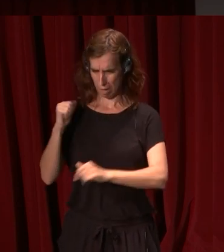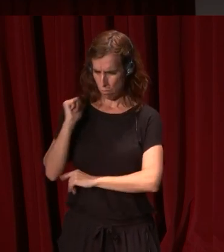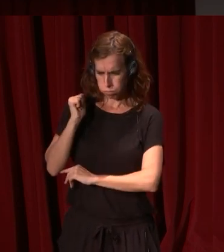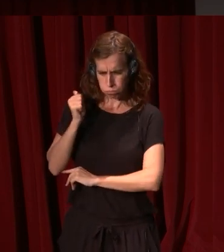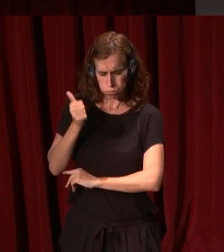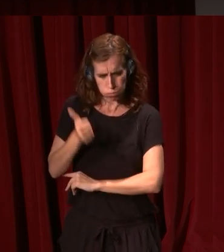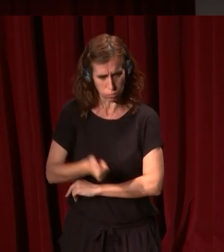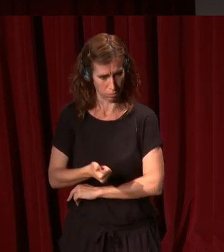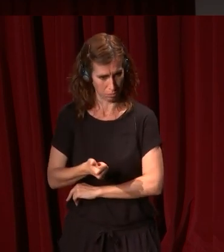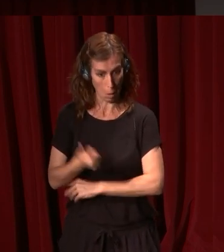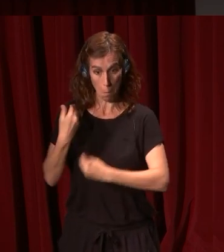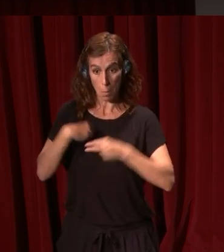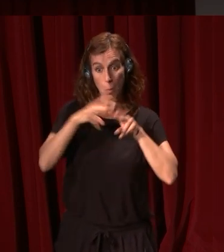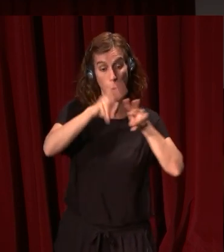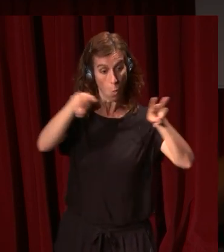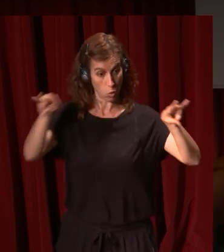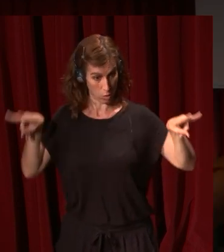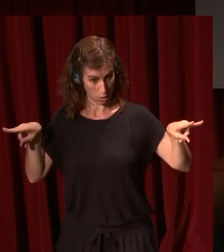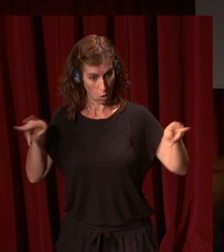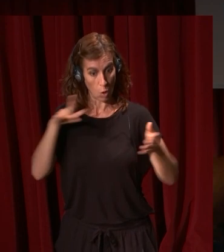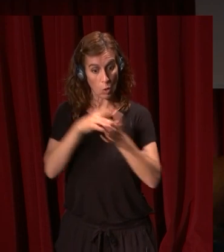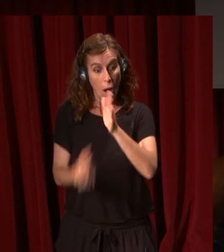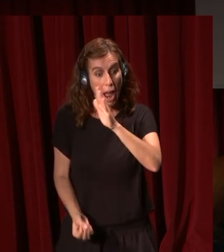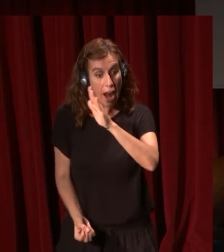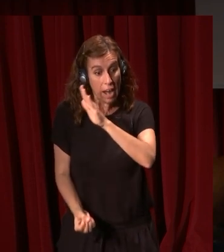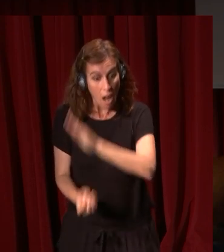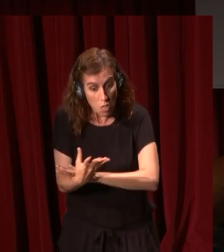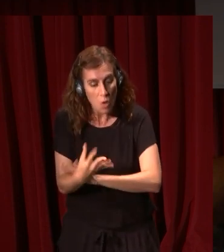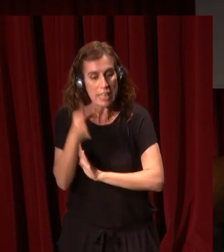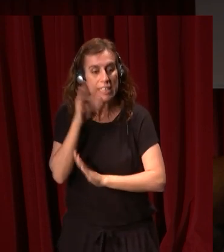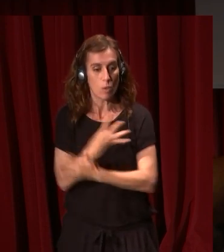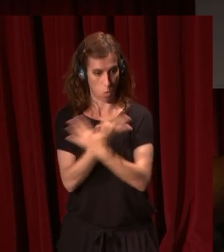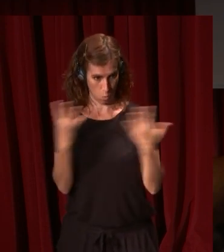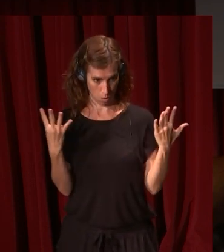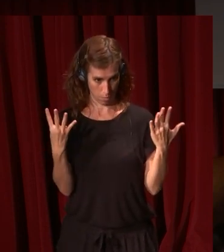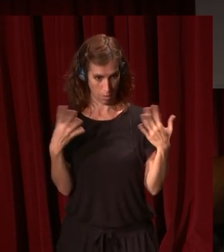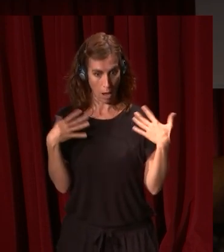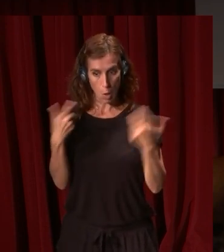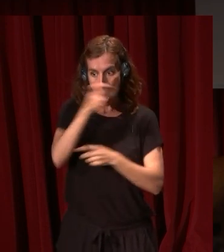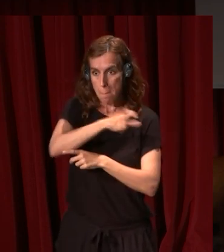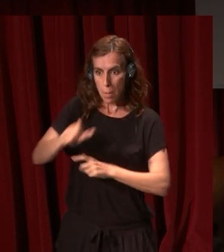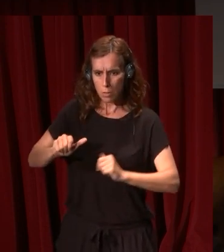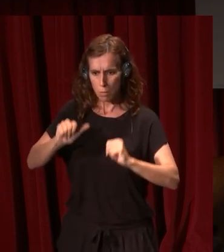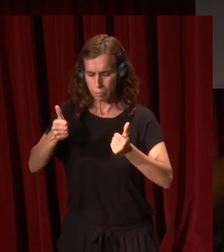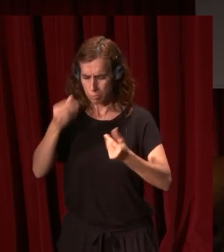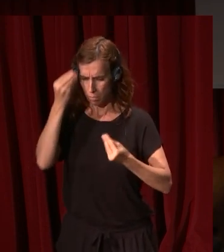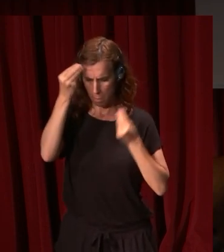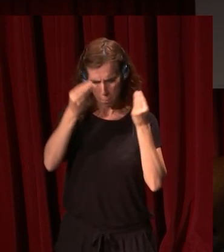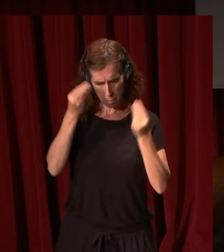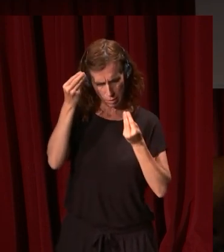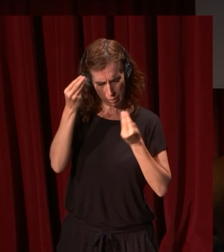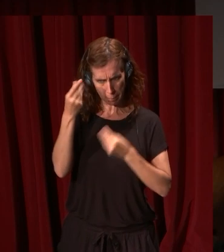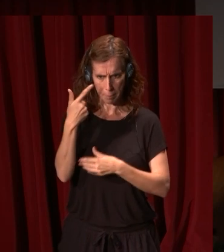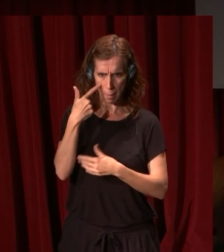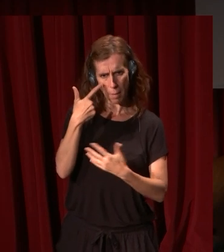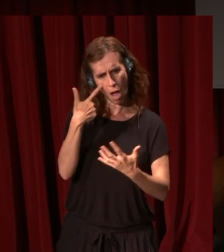tiempo, como los museos, son dos creaciones del siglo XIX. Y por lo tanto, la gente que empezó a pensar en